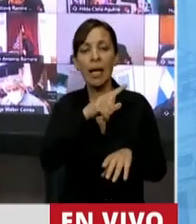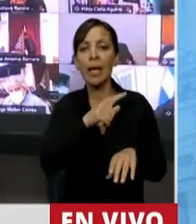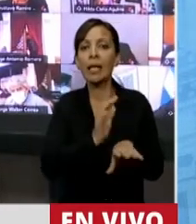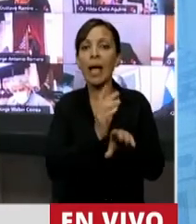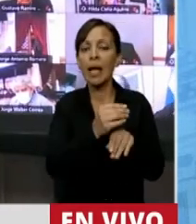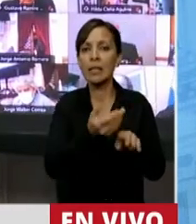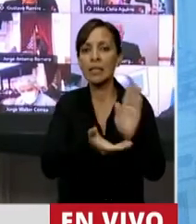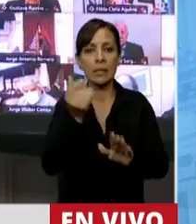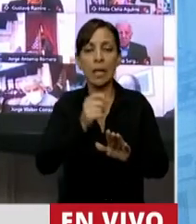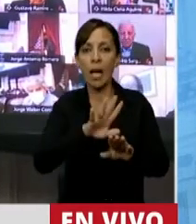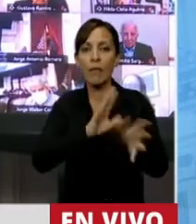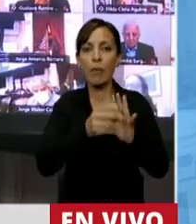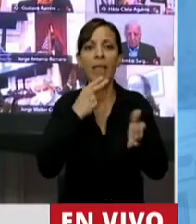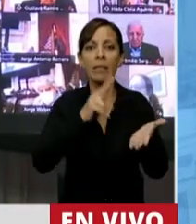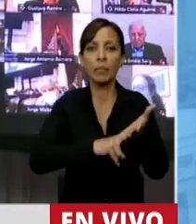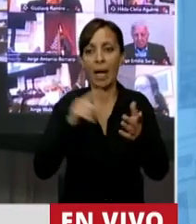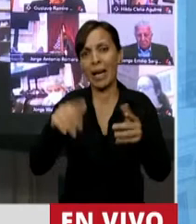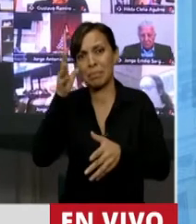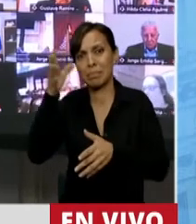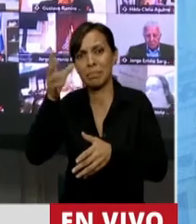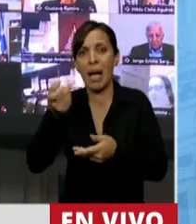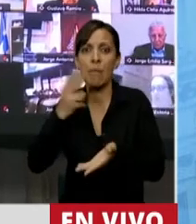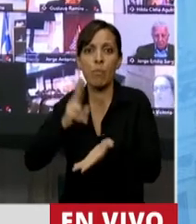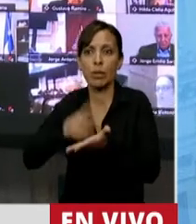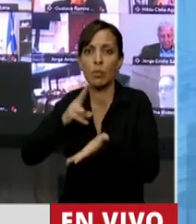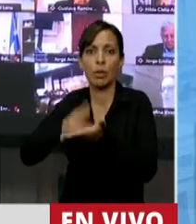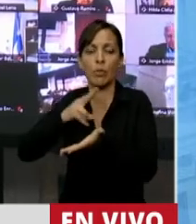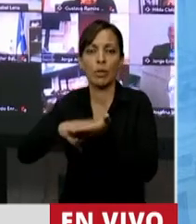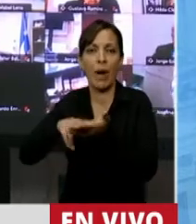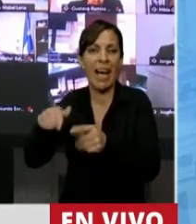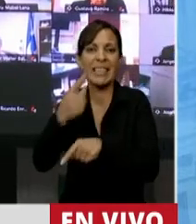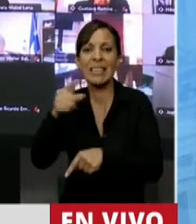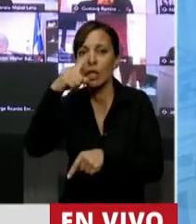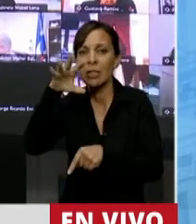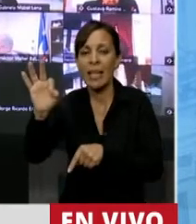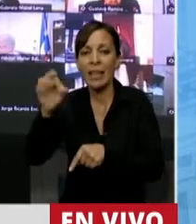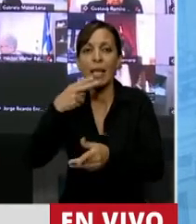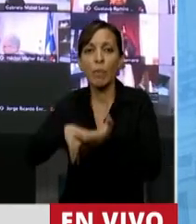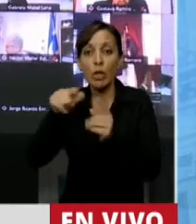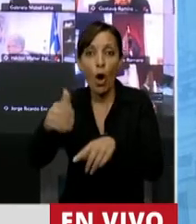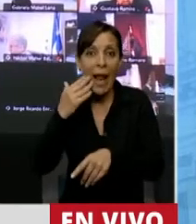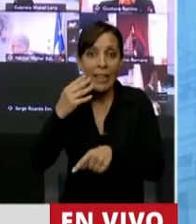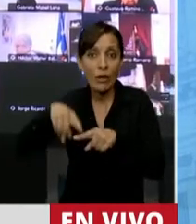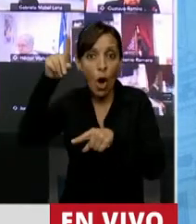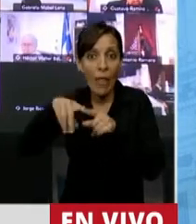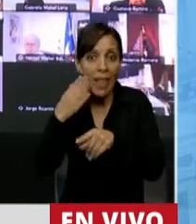la presión tributaria que en la Argentina tiene ribetes exorbitantes, 170 impuestos, se dijo hoy toda la tarde.